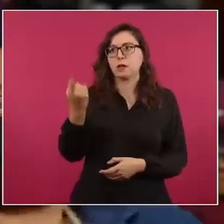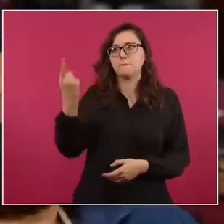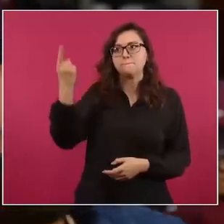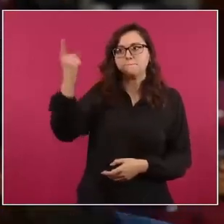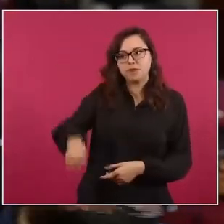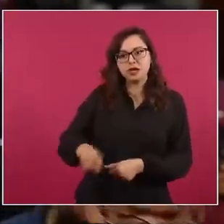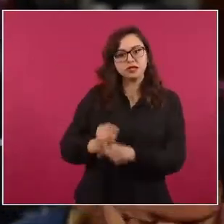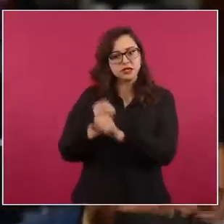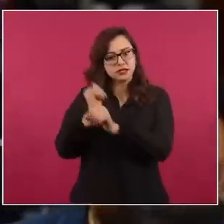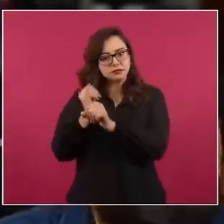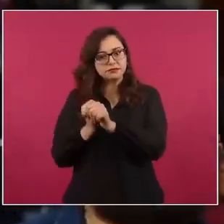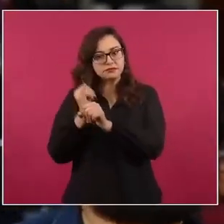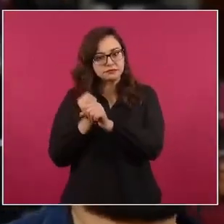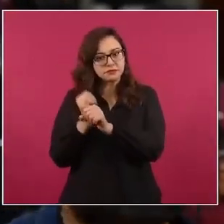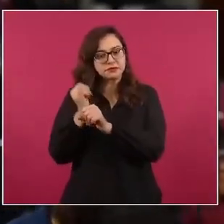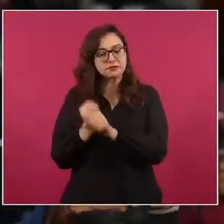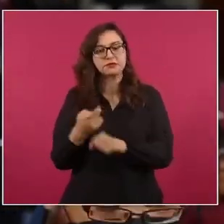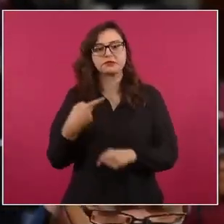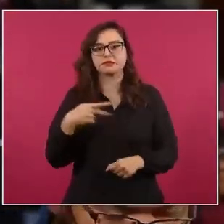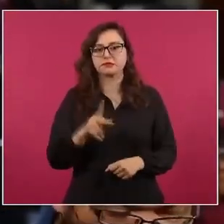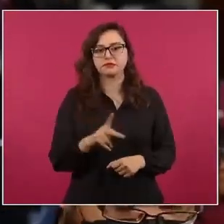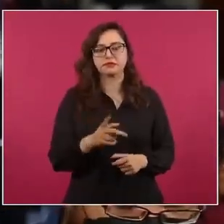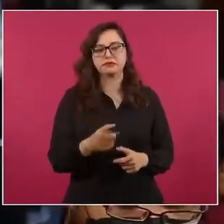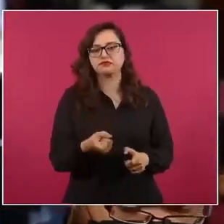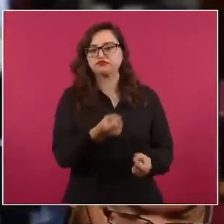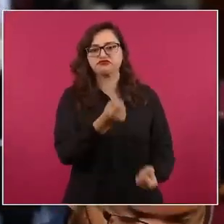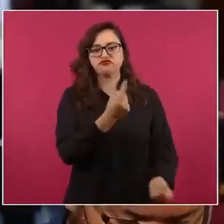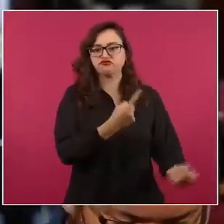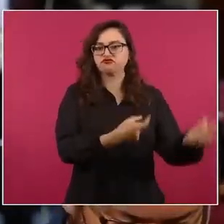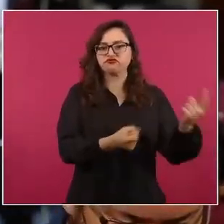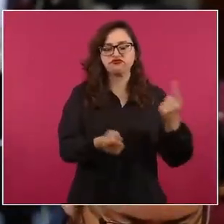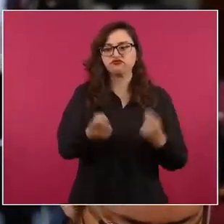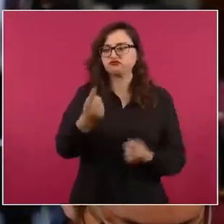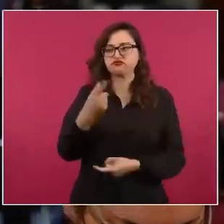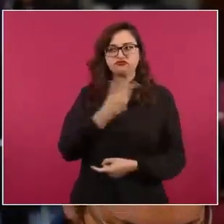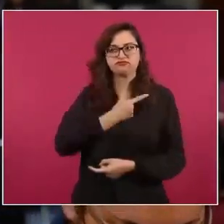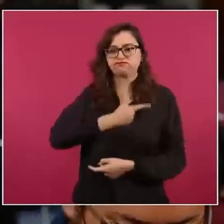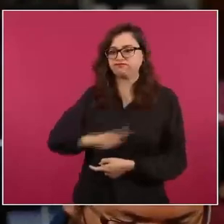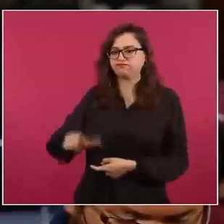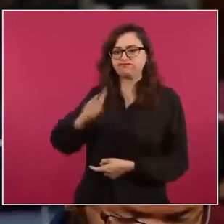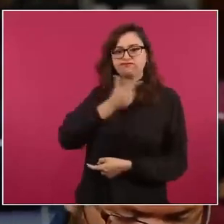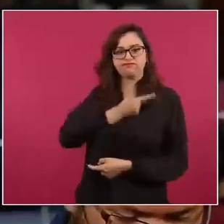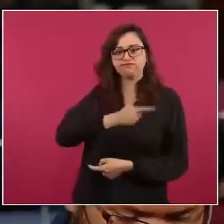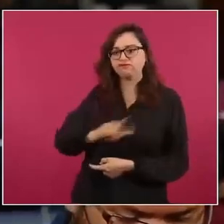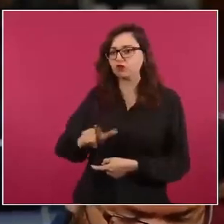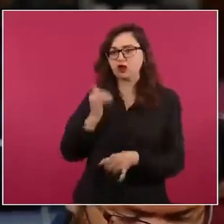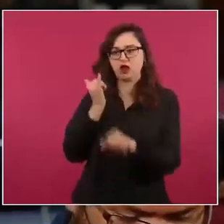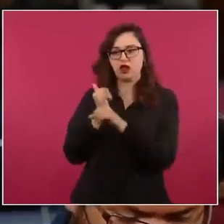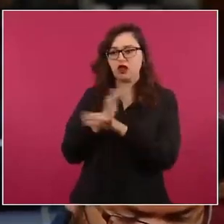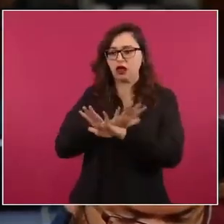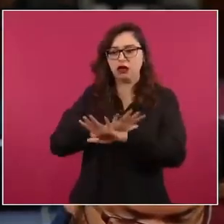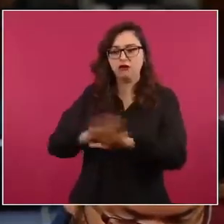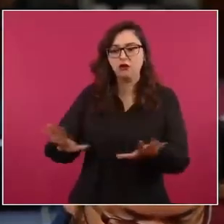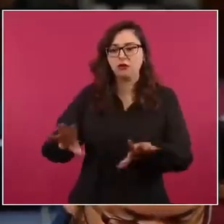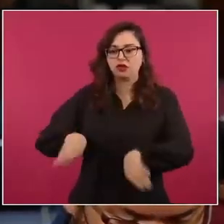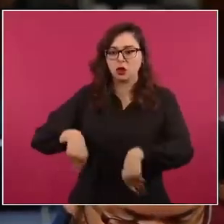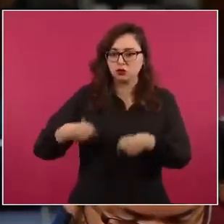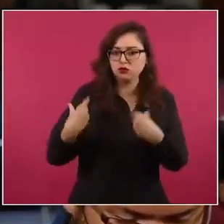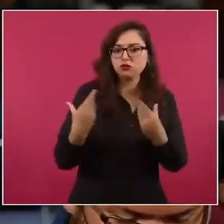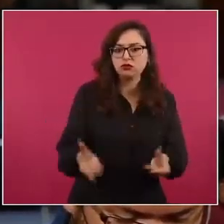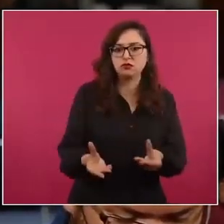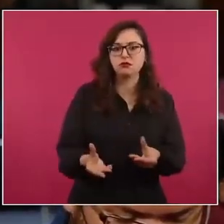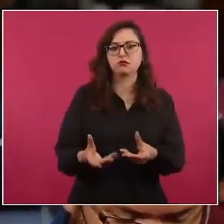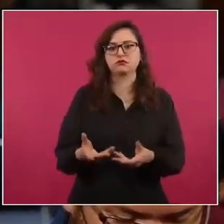pues señalaban que había resistencias y había oposición por parte de estas mismas instituciones castrenses a proporcionar toda la información y que se